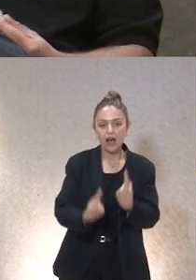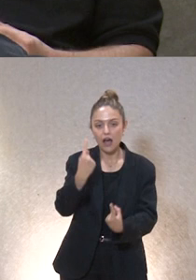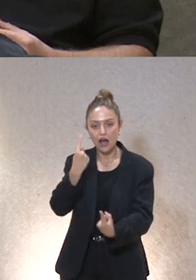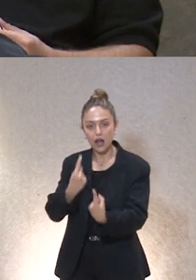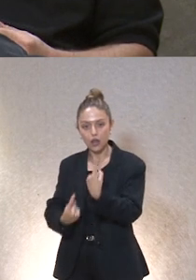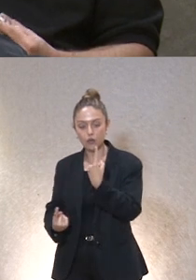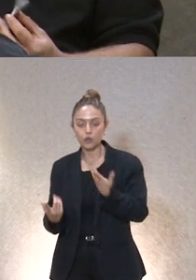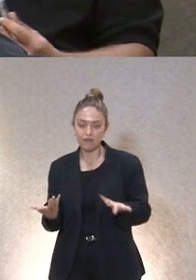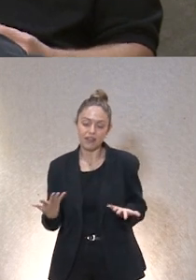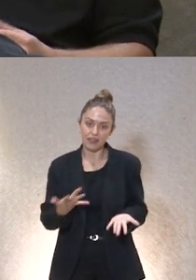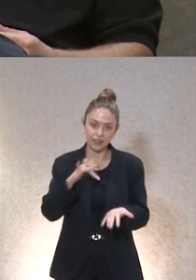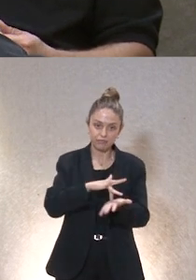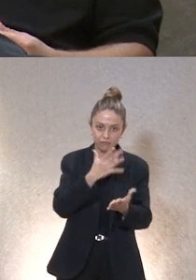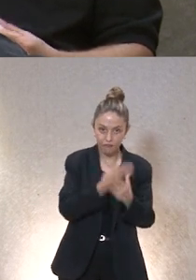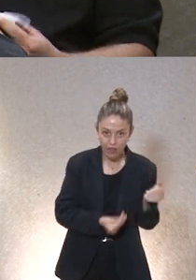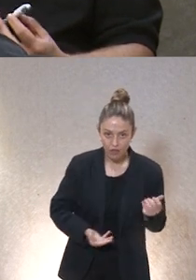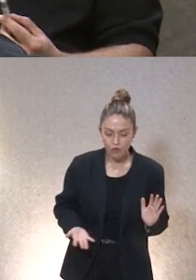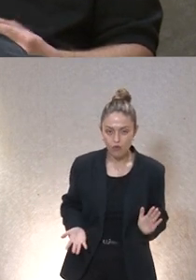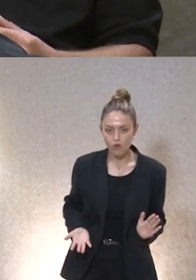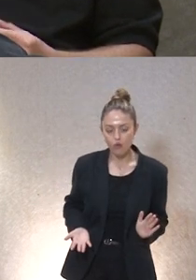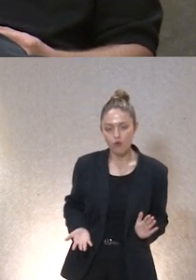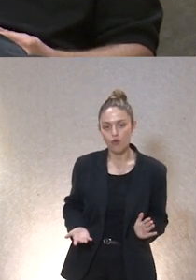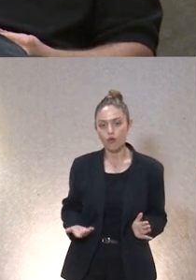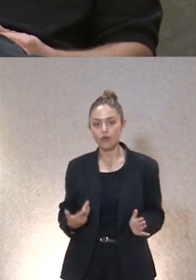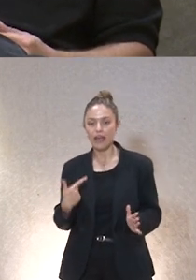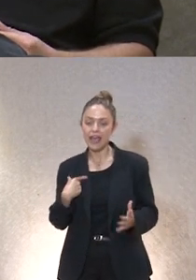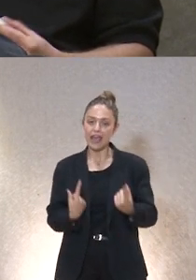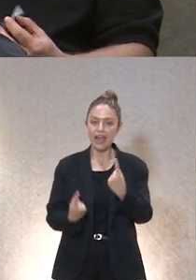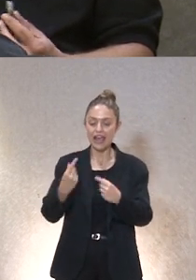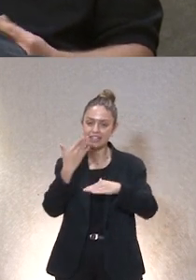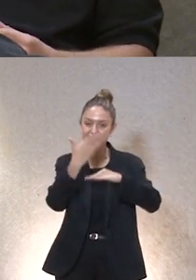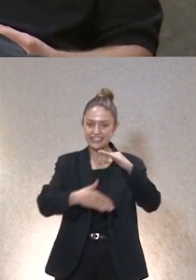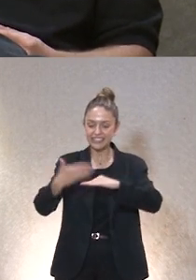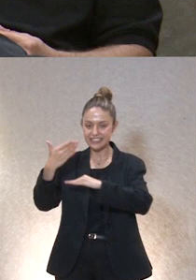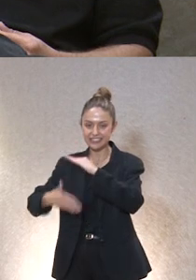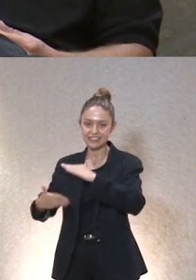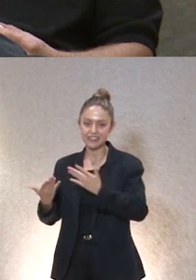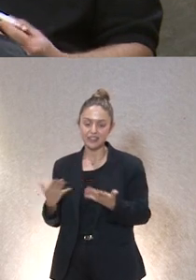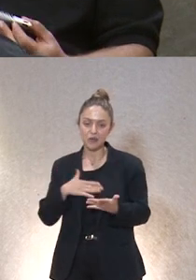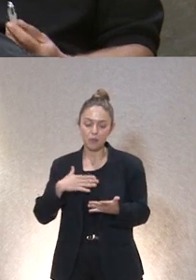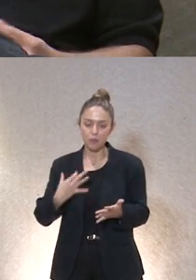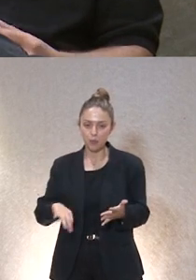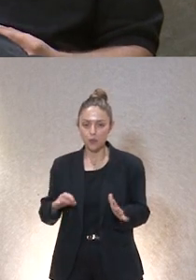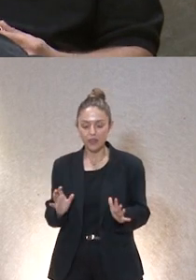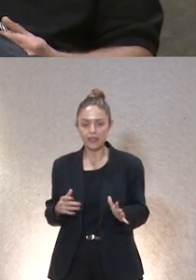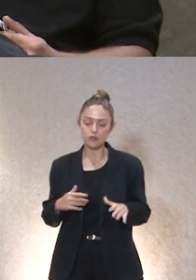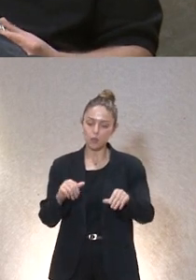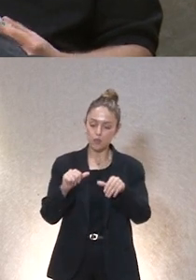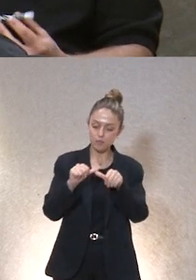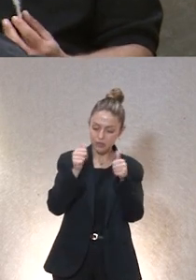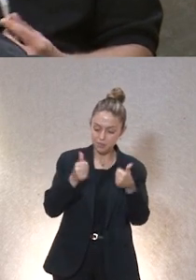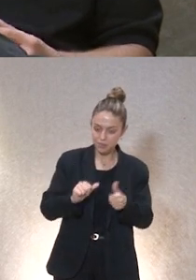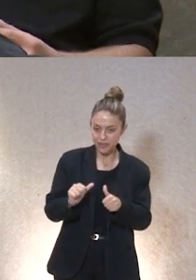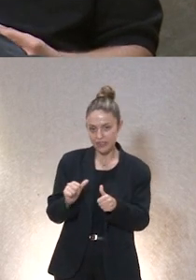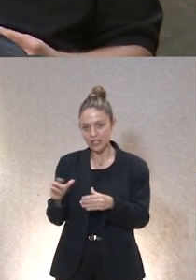sale mal es decir la reducción de restricciones en algún caso pese a que por lo que veo siempre se implementan medidas complementarias